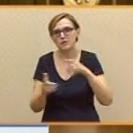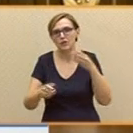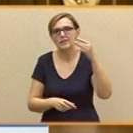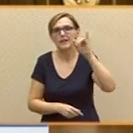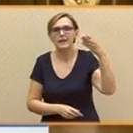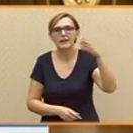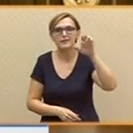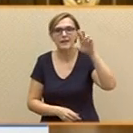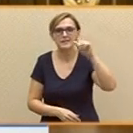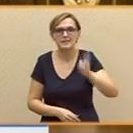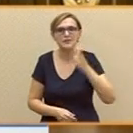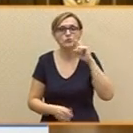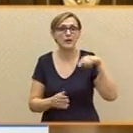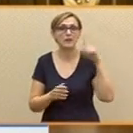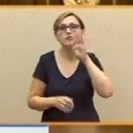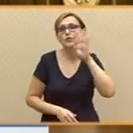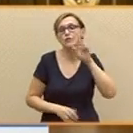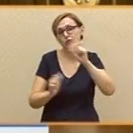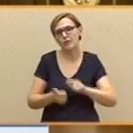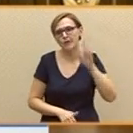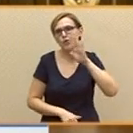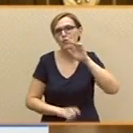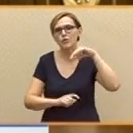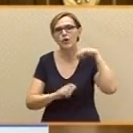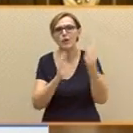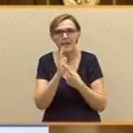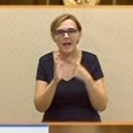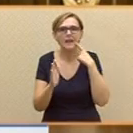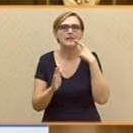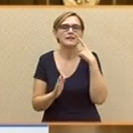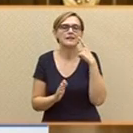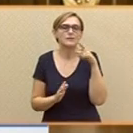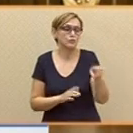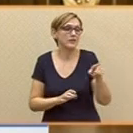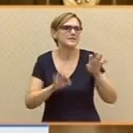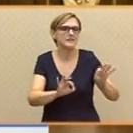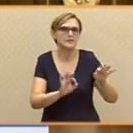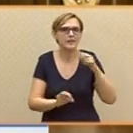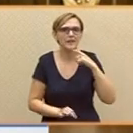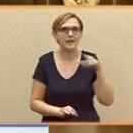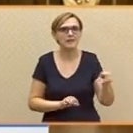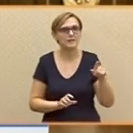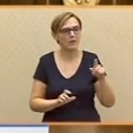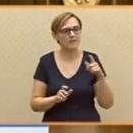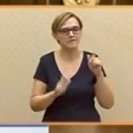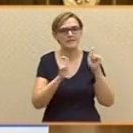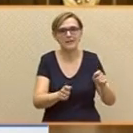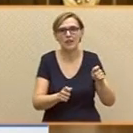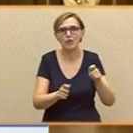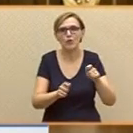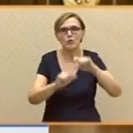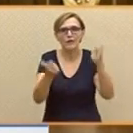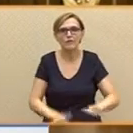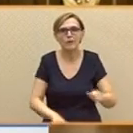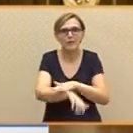legal y un insulto a la democracia. Pero lo de ustedes es especial, señor Rajoy. Ustedes han naturalizado la corrupción como una forma de gobierno en